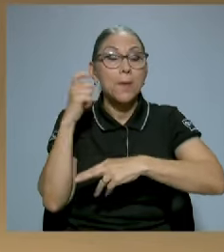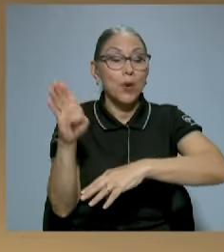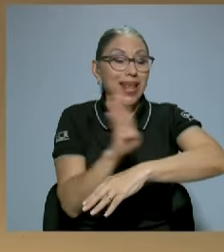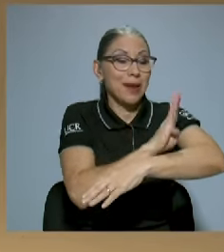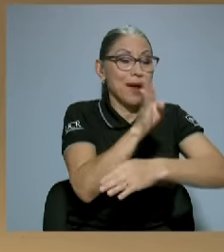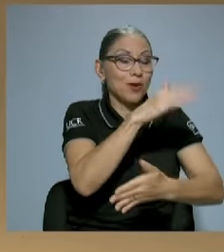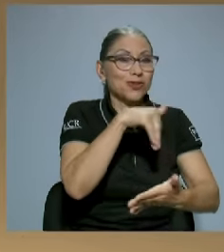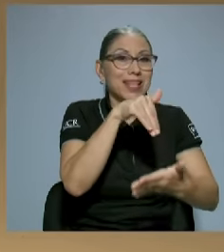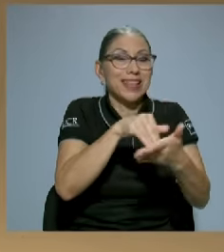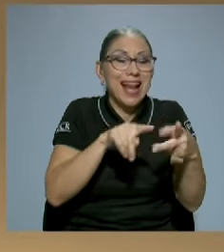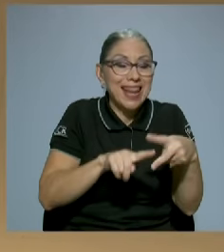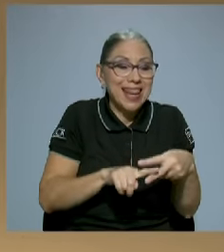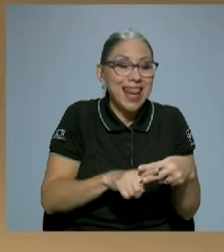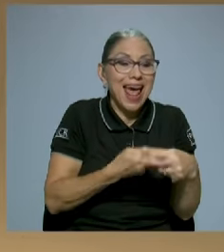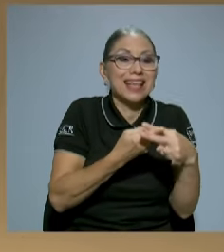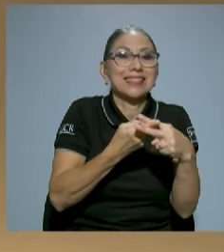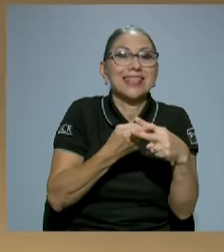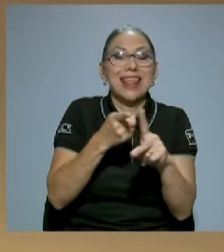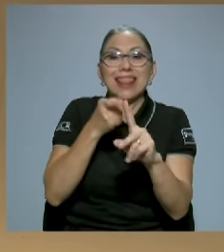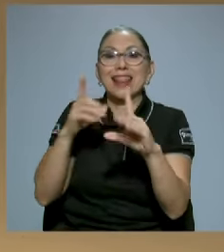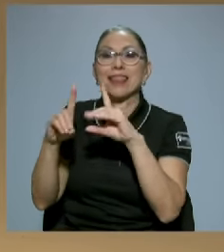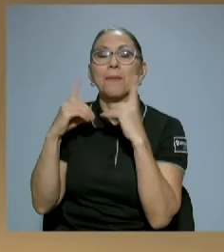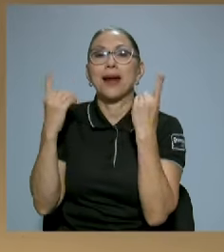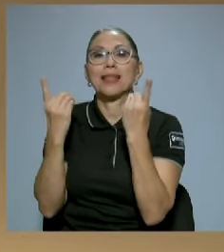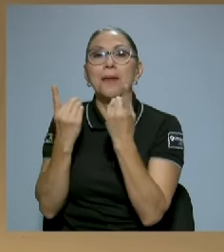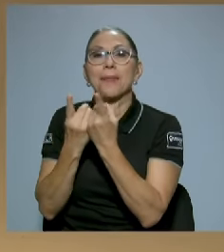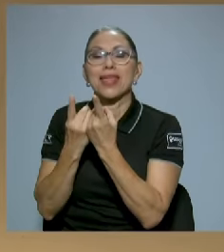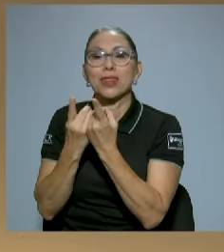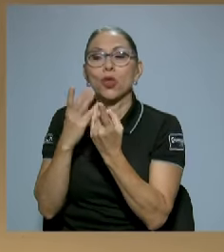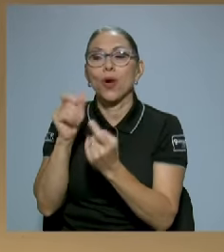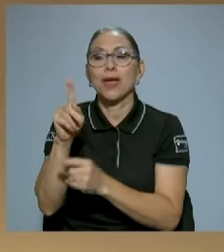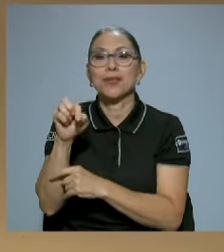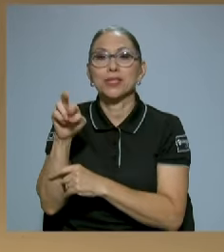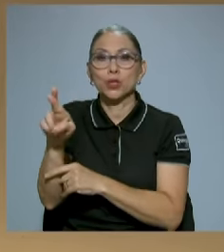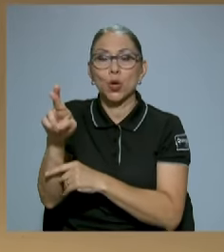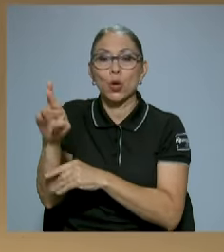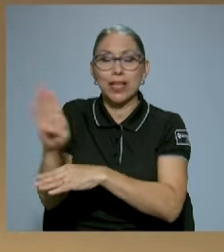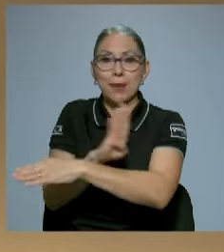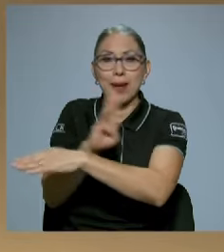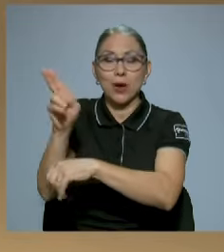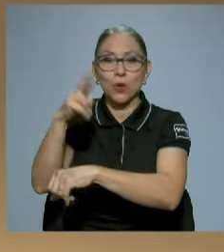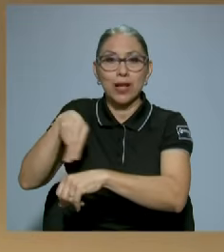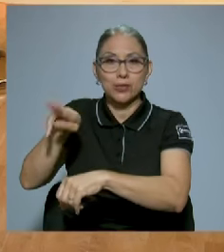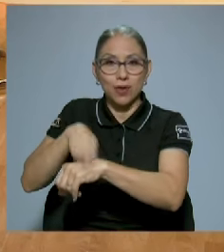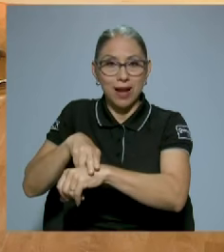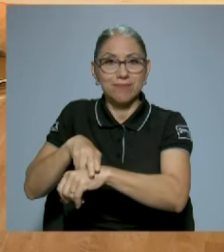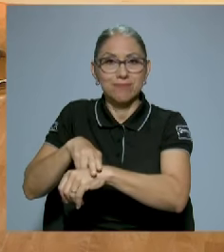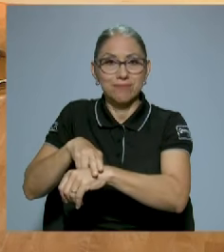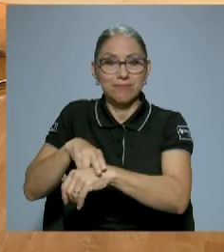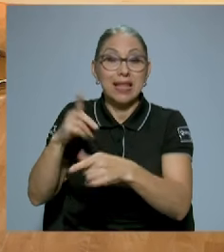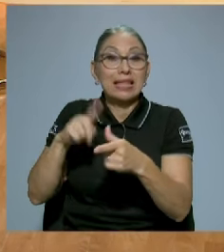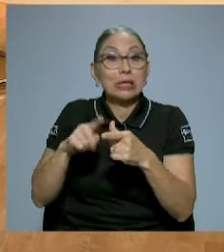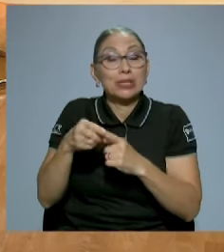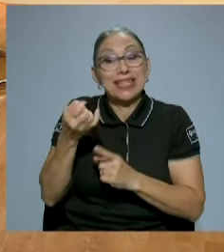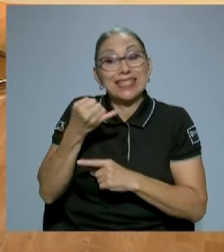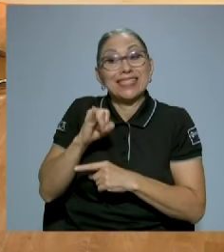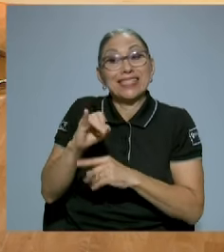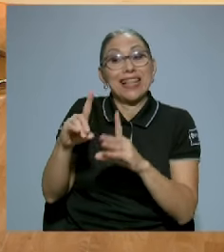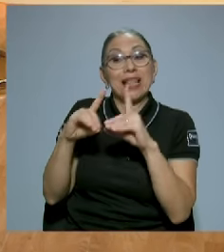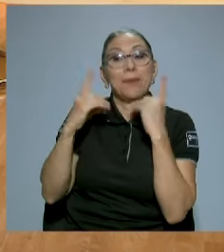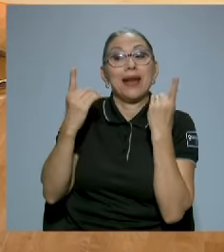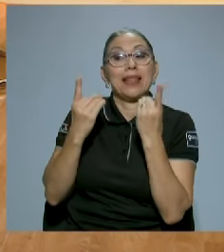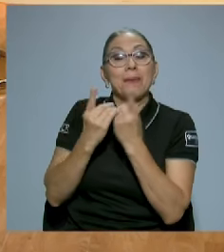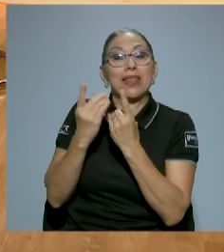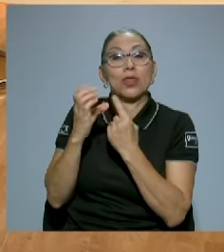Departamento Emisor del Banco Nacional y entonces, pues, si el Departamento Emisor hacía